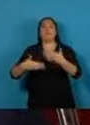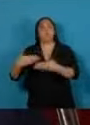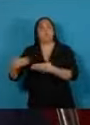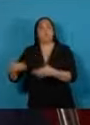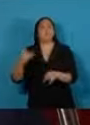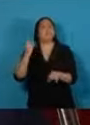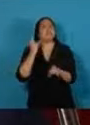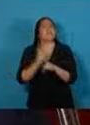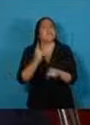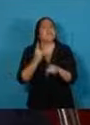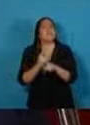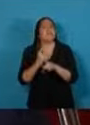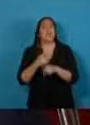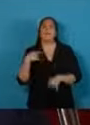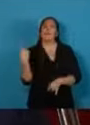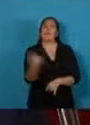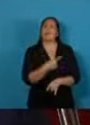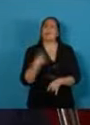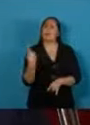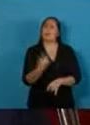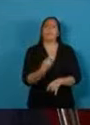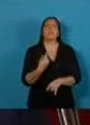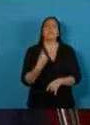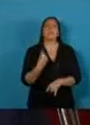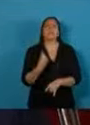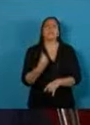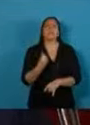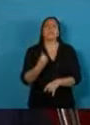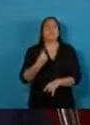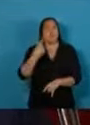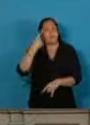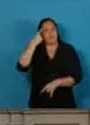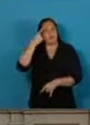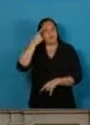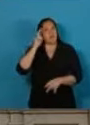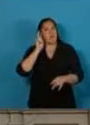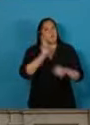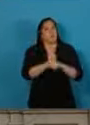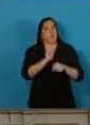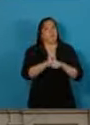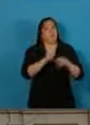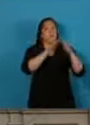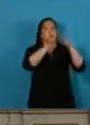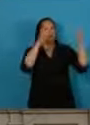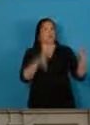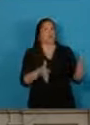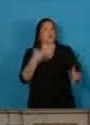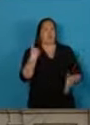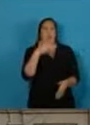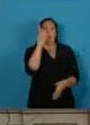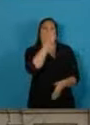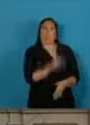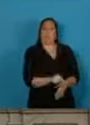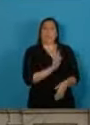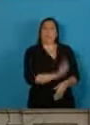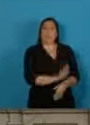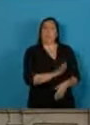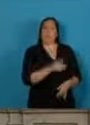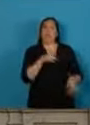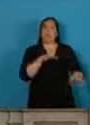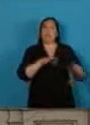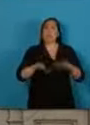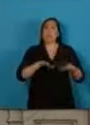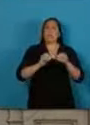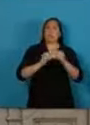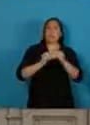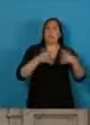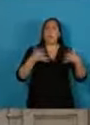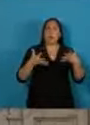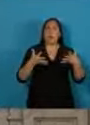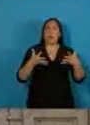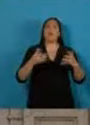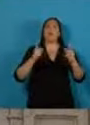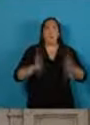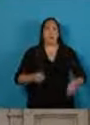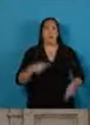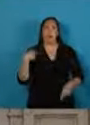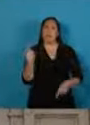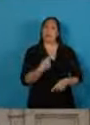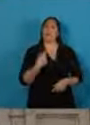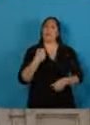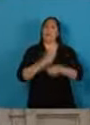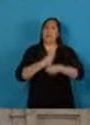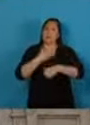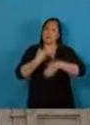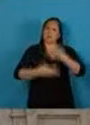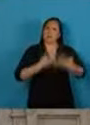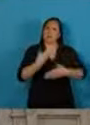perseveramos en la institucionalidad. Y toda crisis que se nos presentó, supimos sobrellevarla preservando el